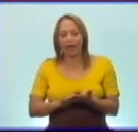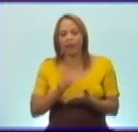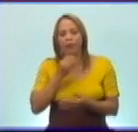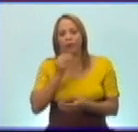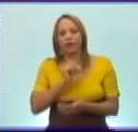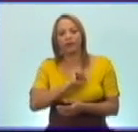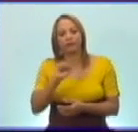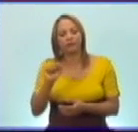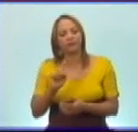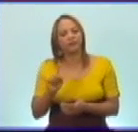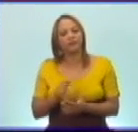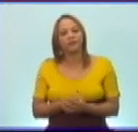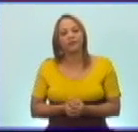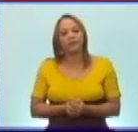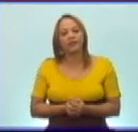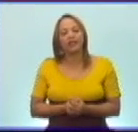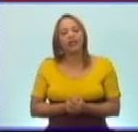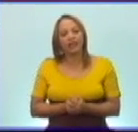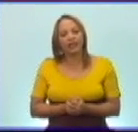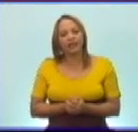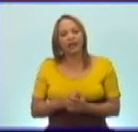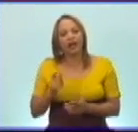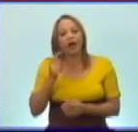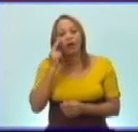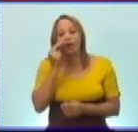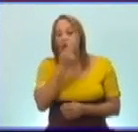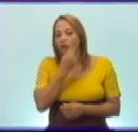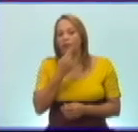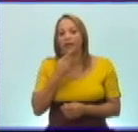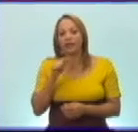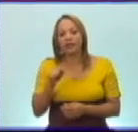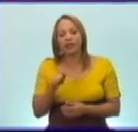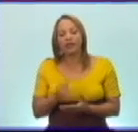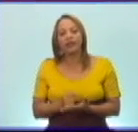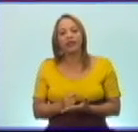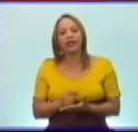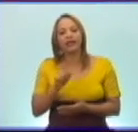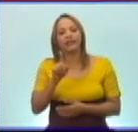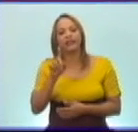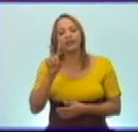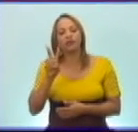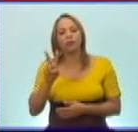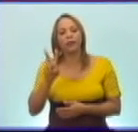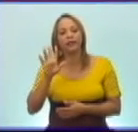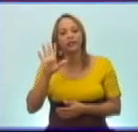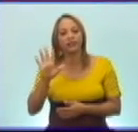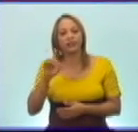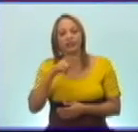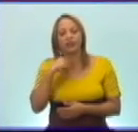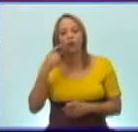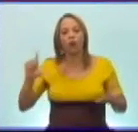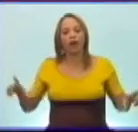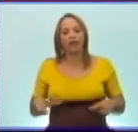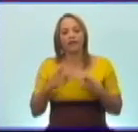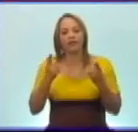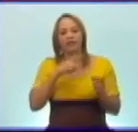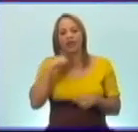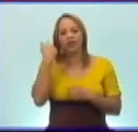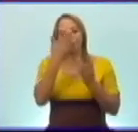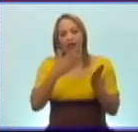y tributo a nuestro José Martí, en el 125 aniversario de su caída en combate,